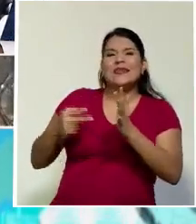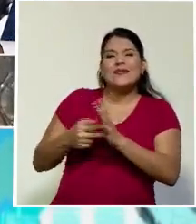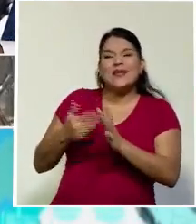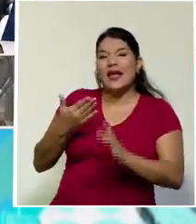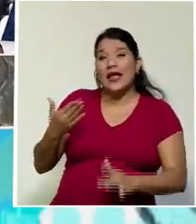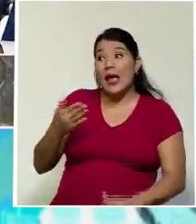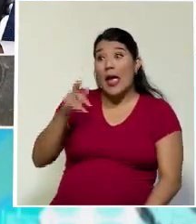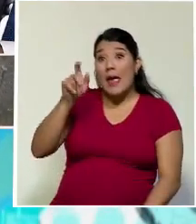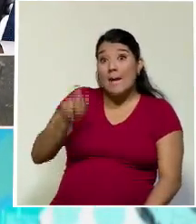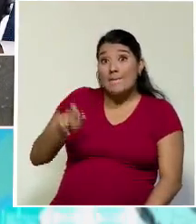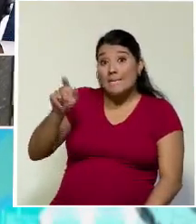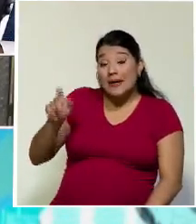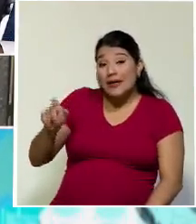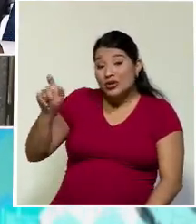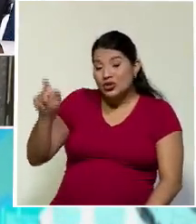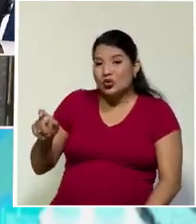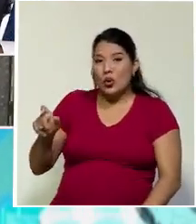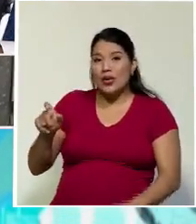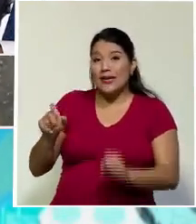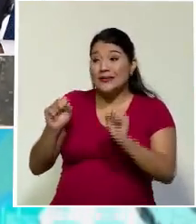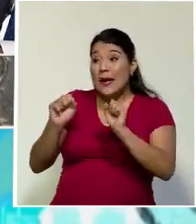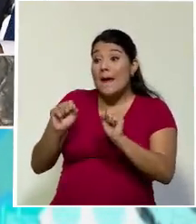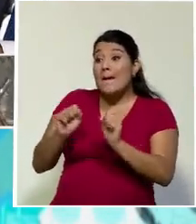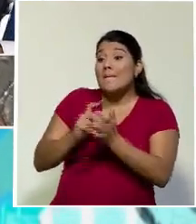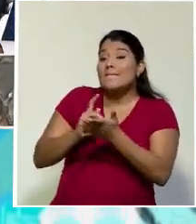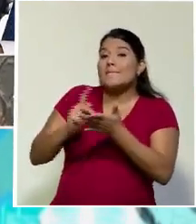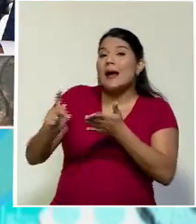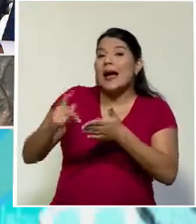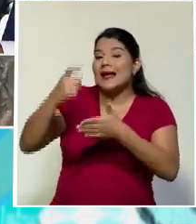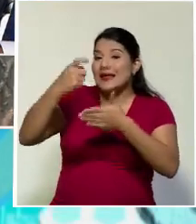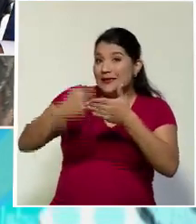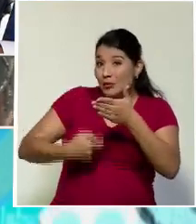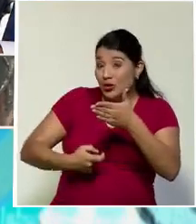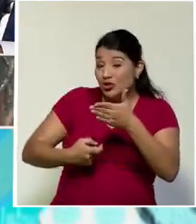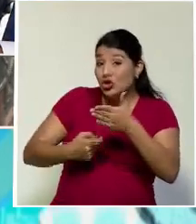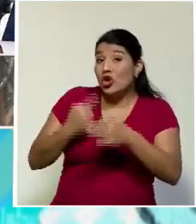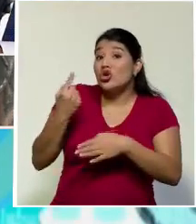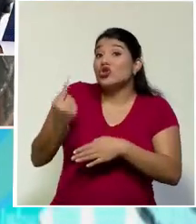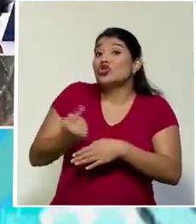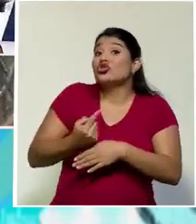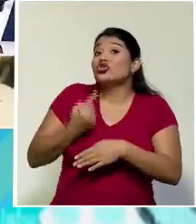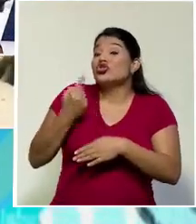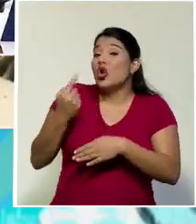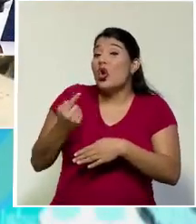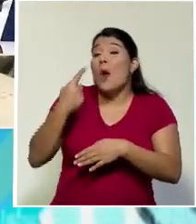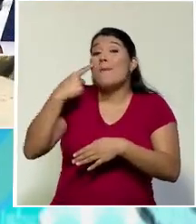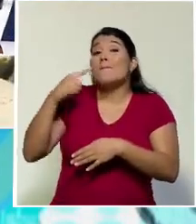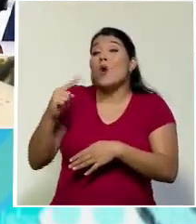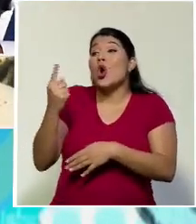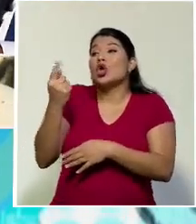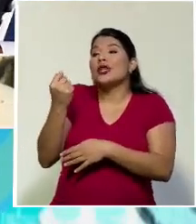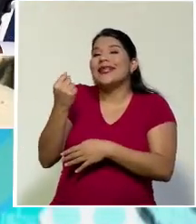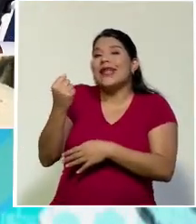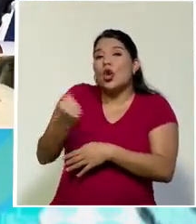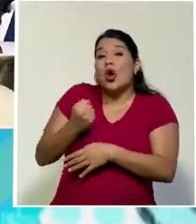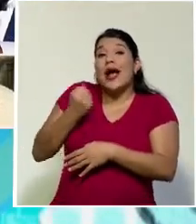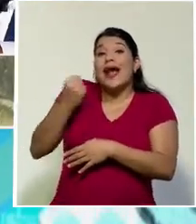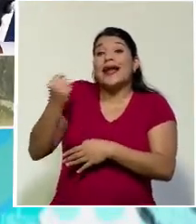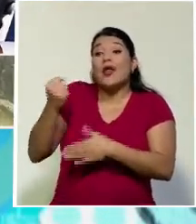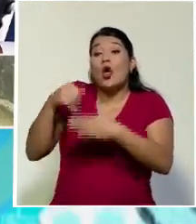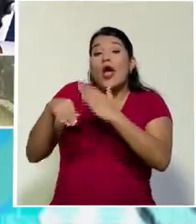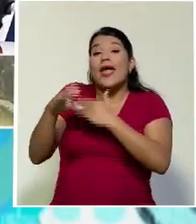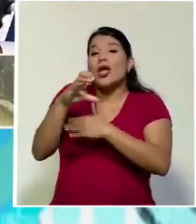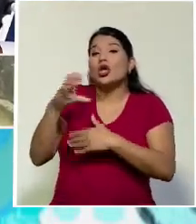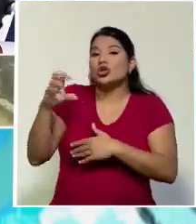personas van a pagar sus impuestos únicamente sobre los ingresos que son de fuente costarricense,